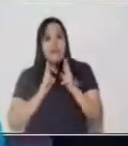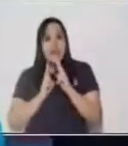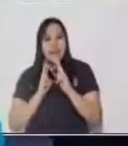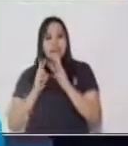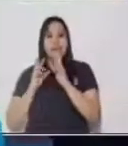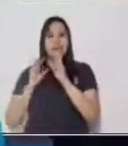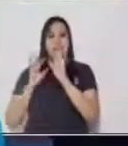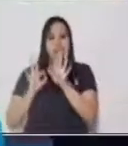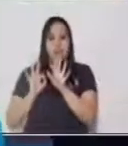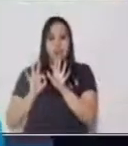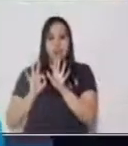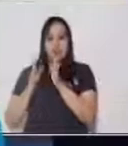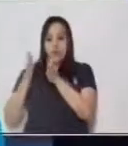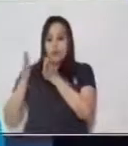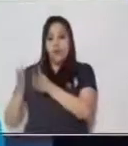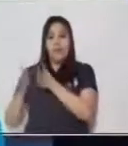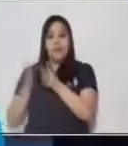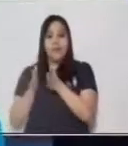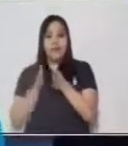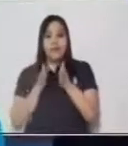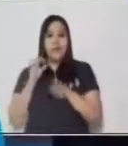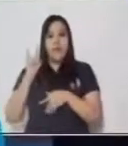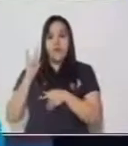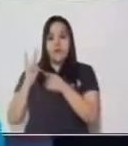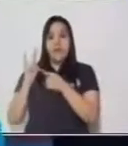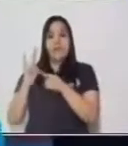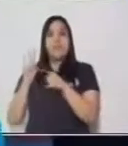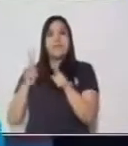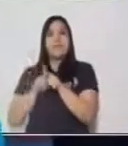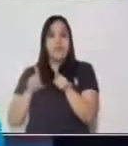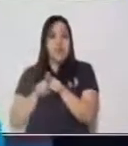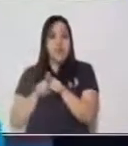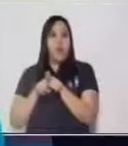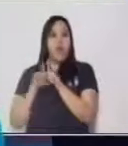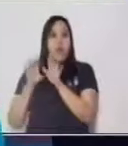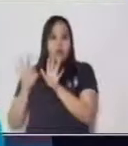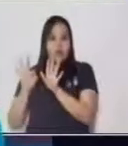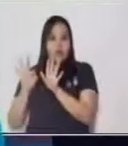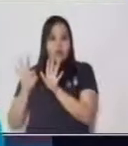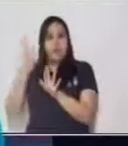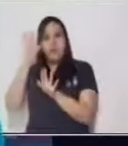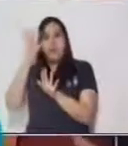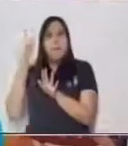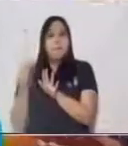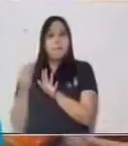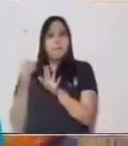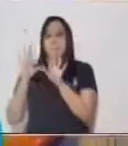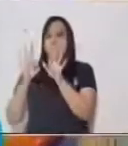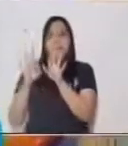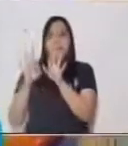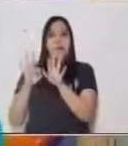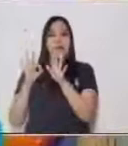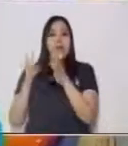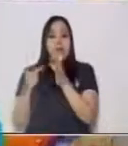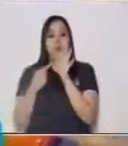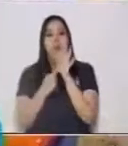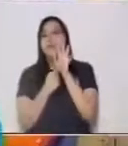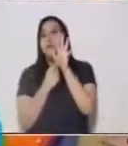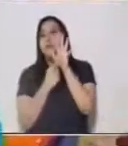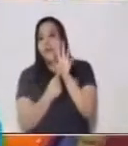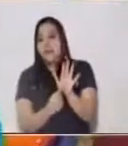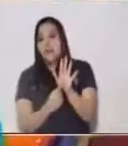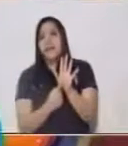en las unidades es 8. Porque el 8 representa,